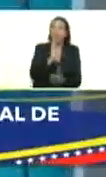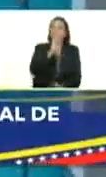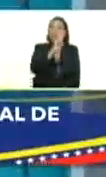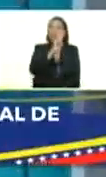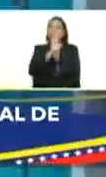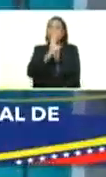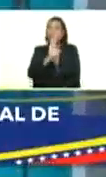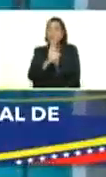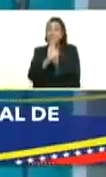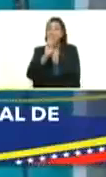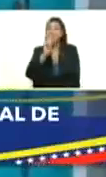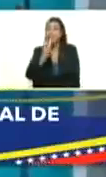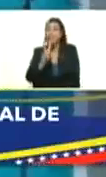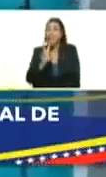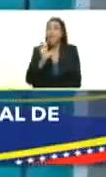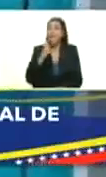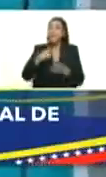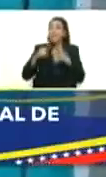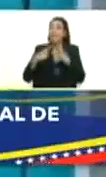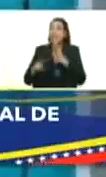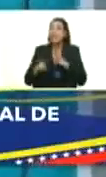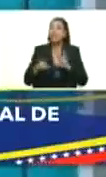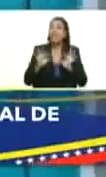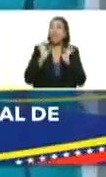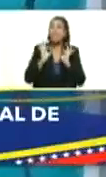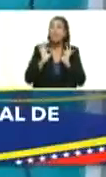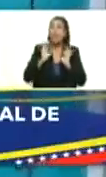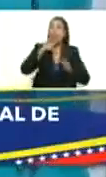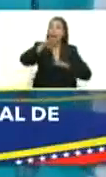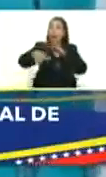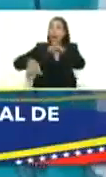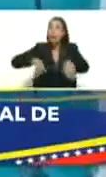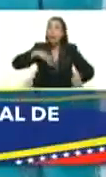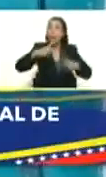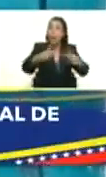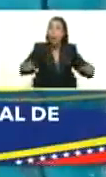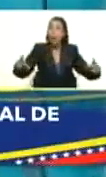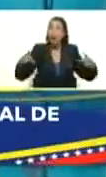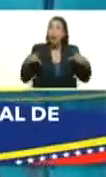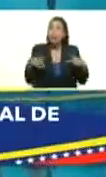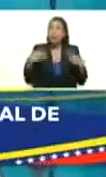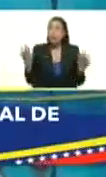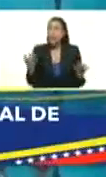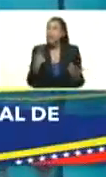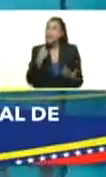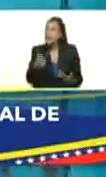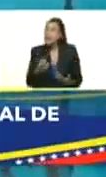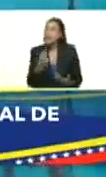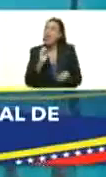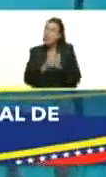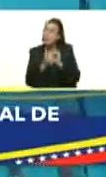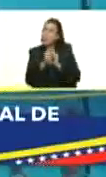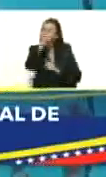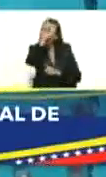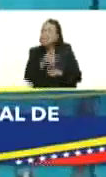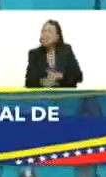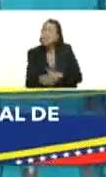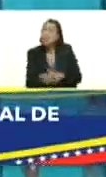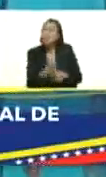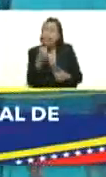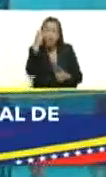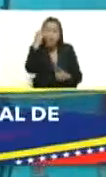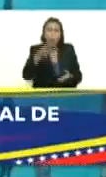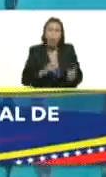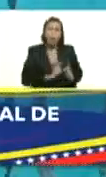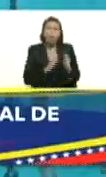bueno todas las especialidades acuáticas subacuáticas también que hablen los deportistas porque a partir de hoy usted le está